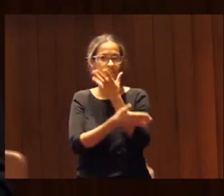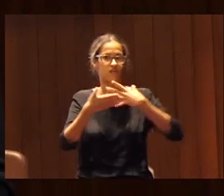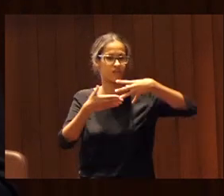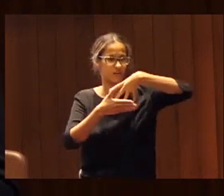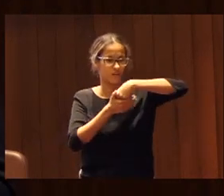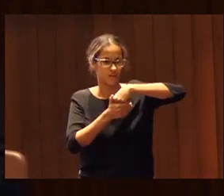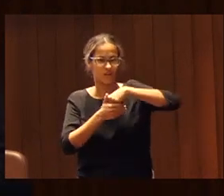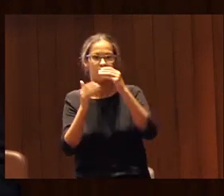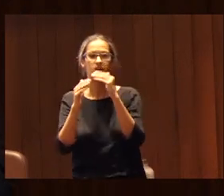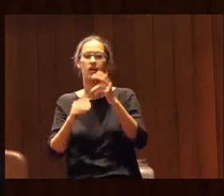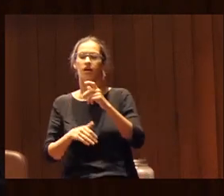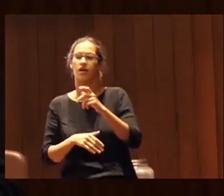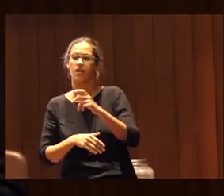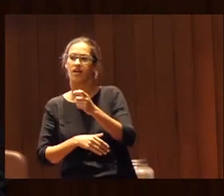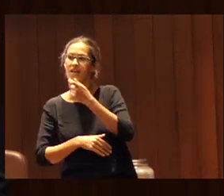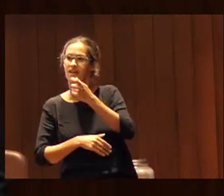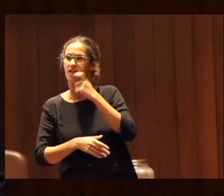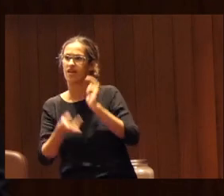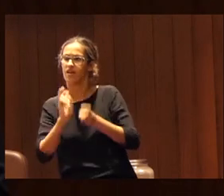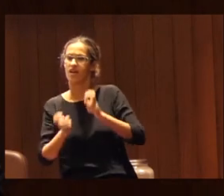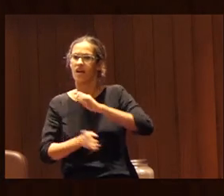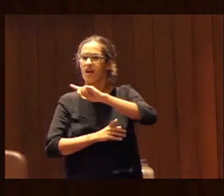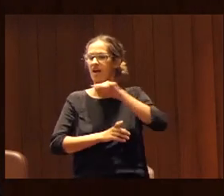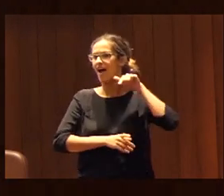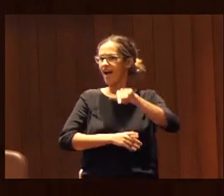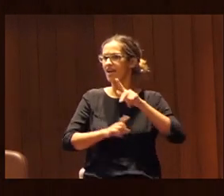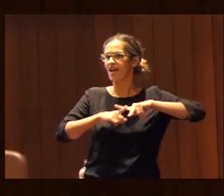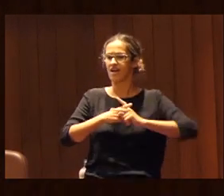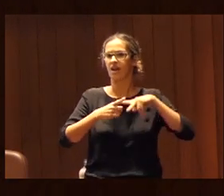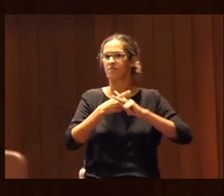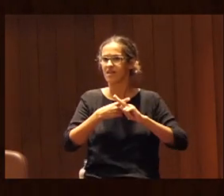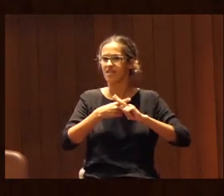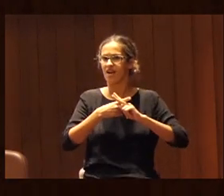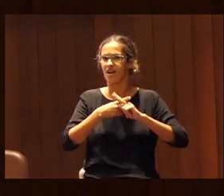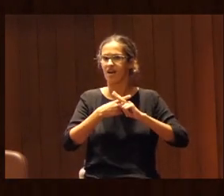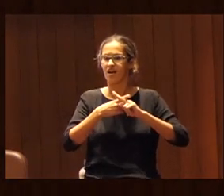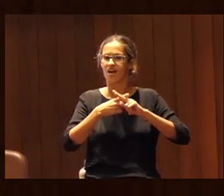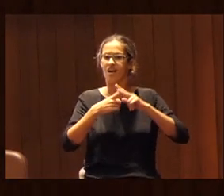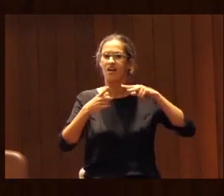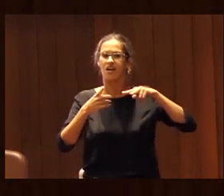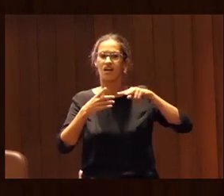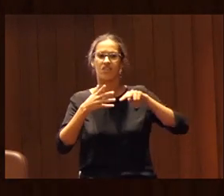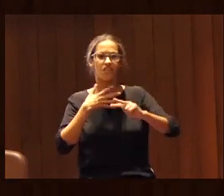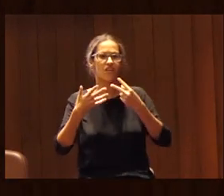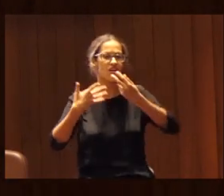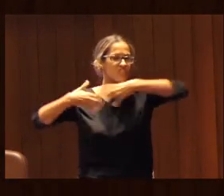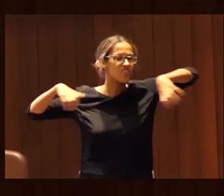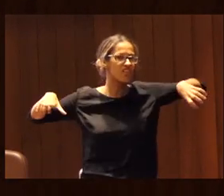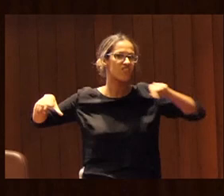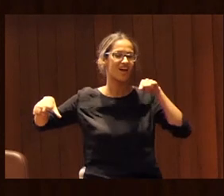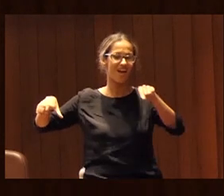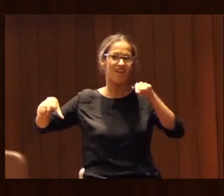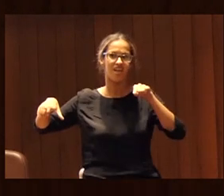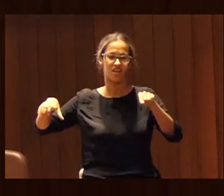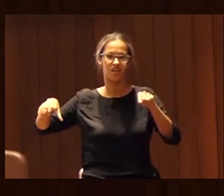la igualdad son dos herramientas transversales que todo club que quiera recibir una subvención debe tener